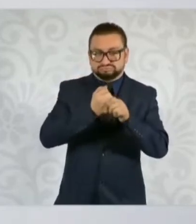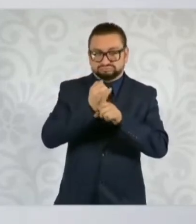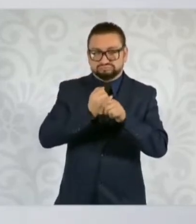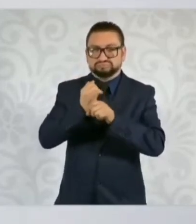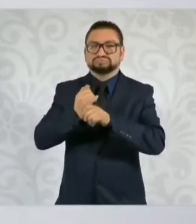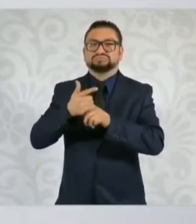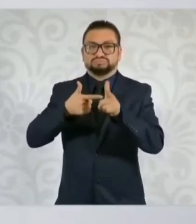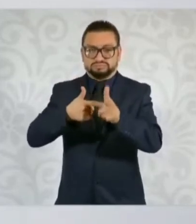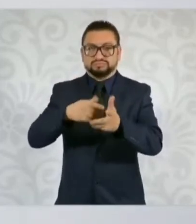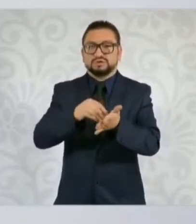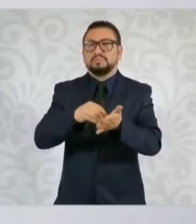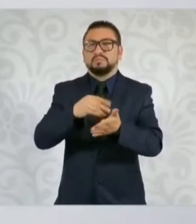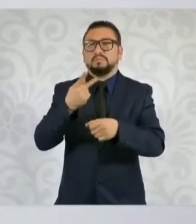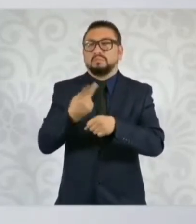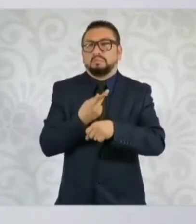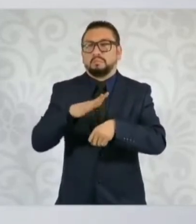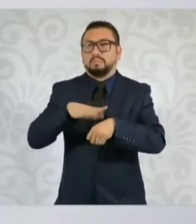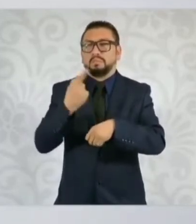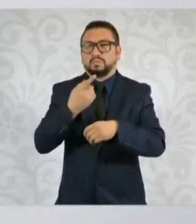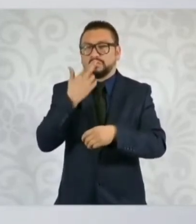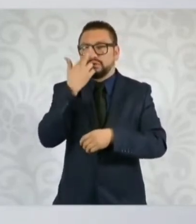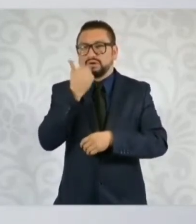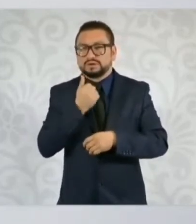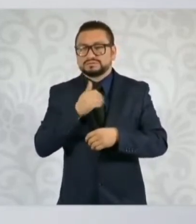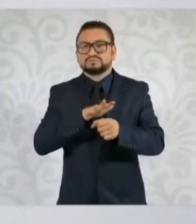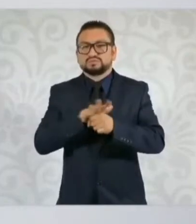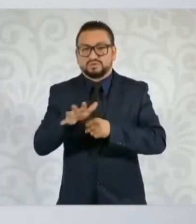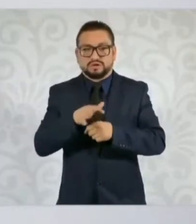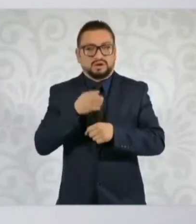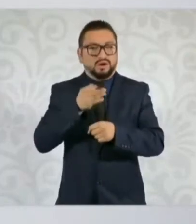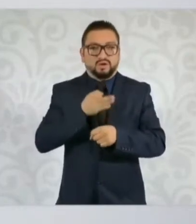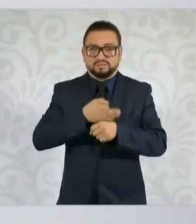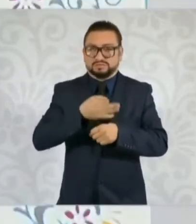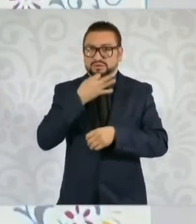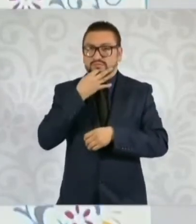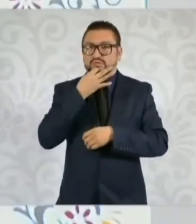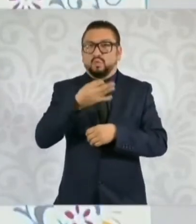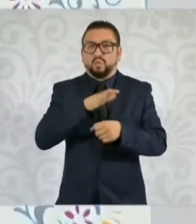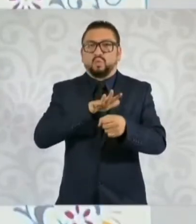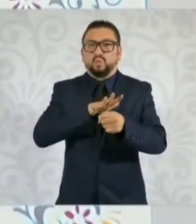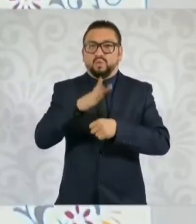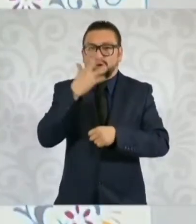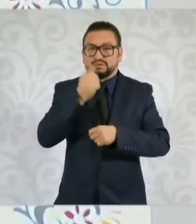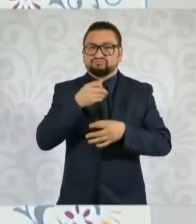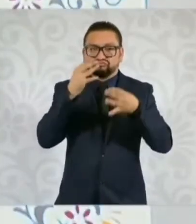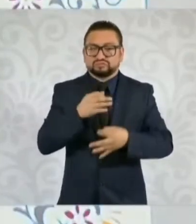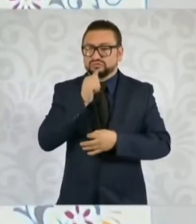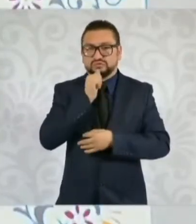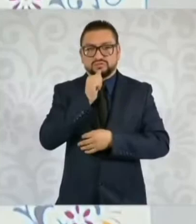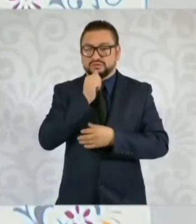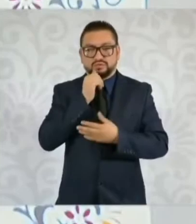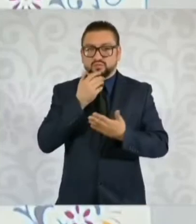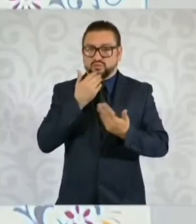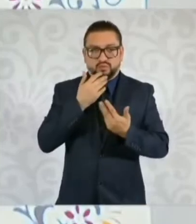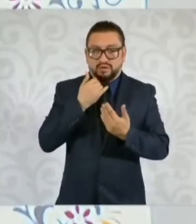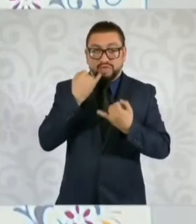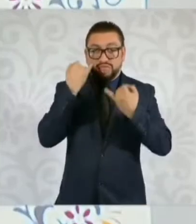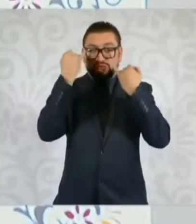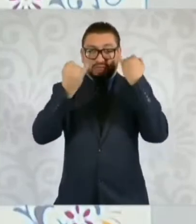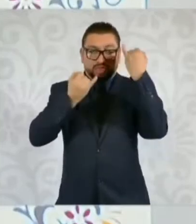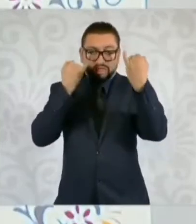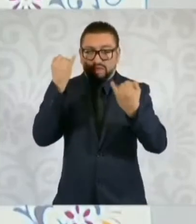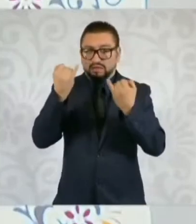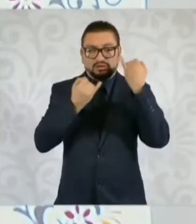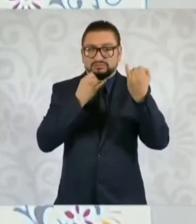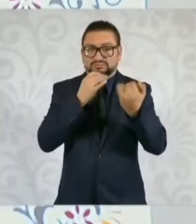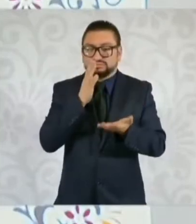para ver las causas del accidente. Aún no podemos decir, señalar exactamente lo que hay, no podemos especular con las razones